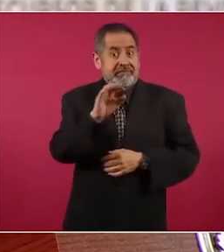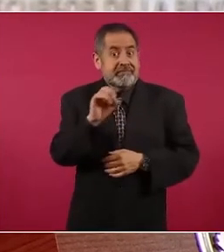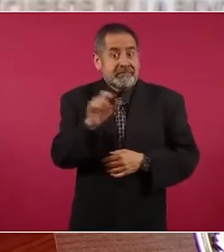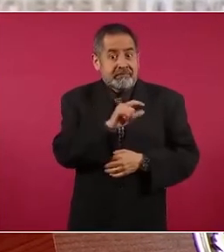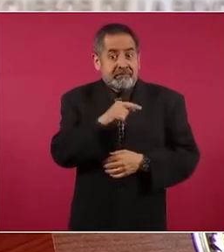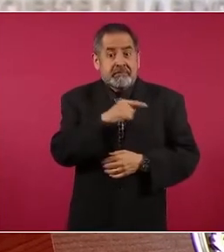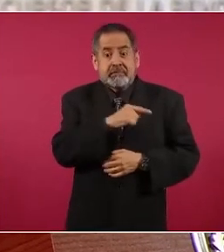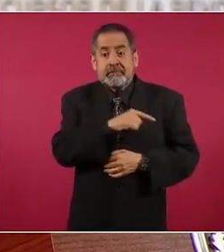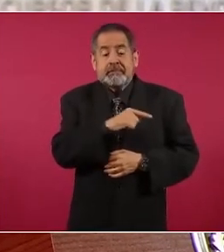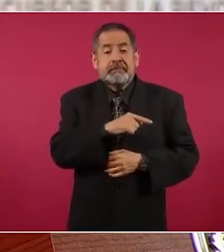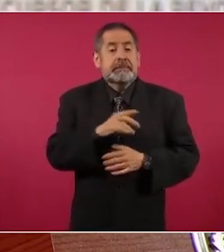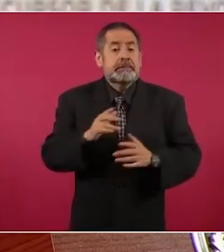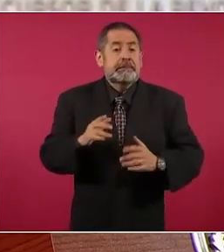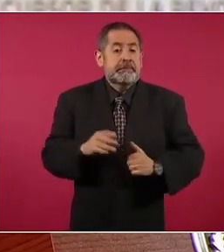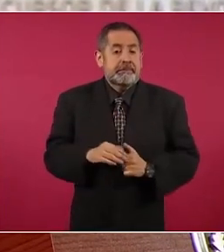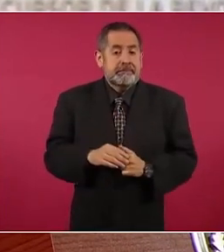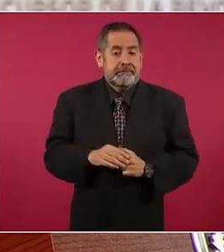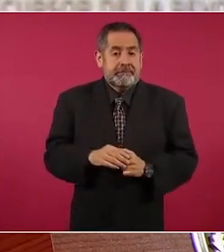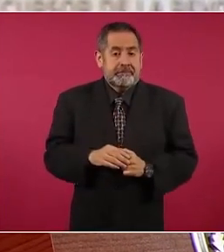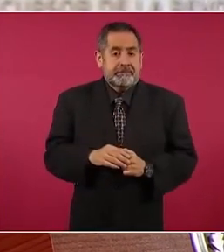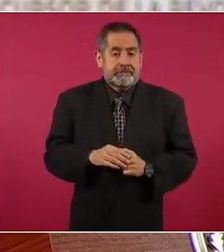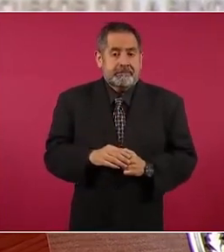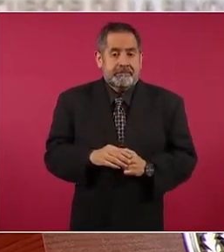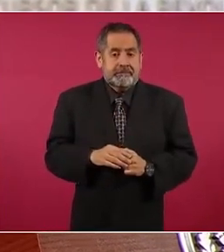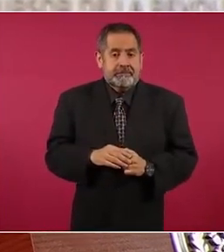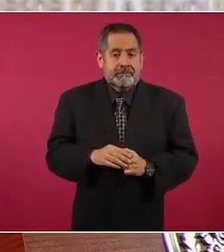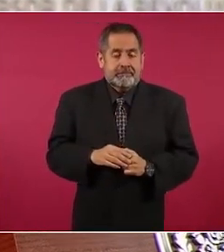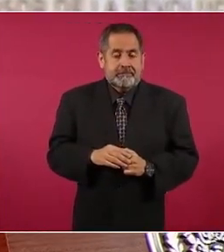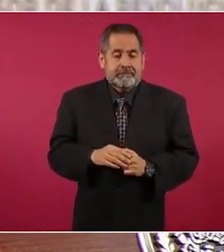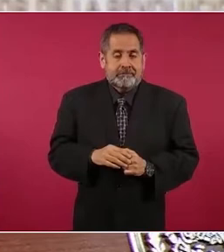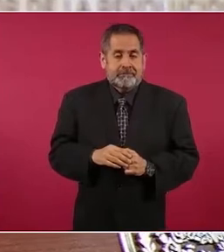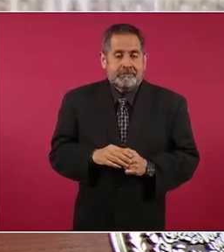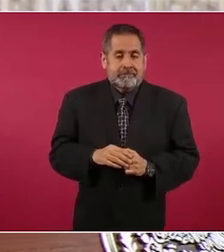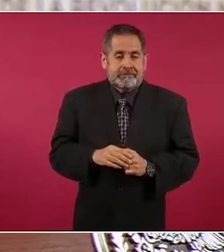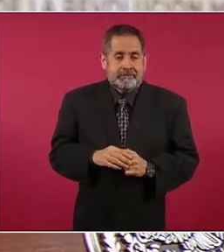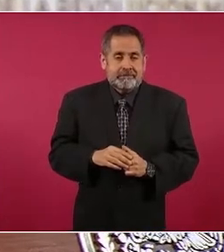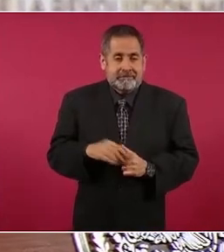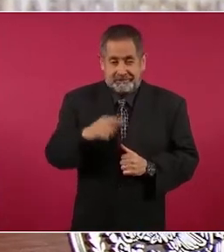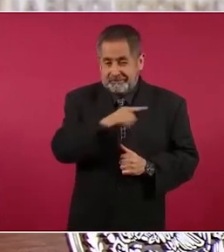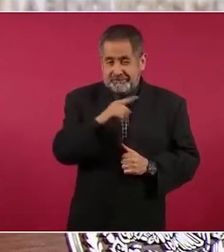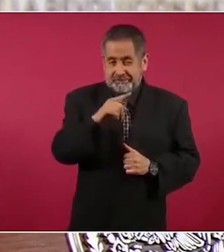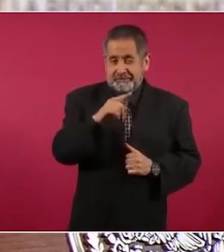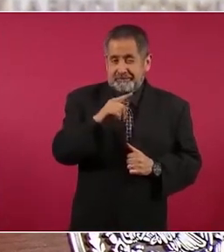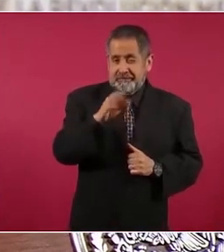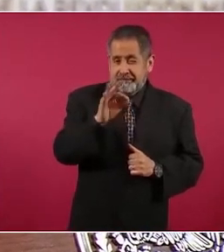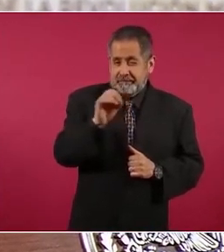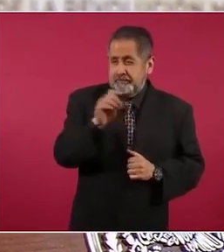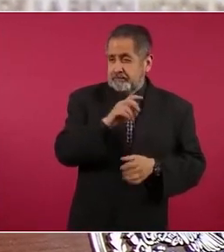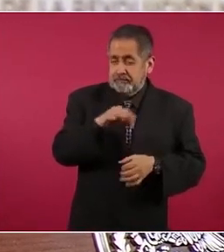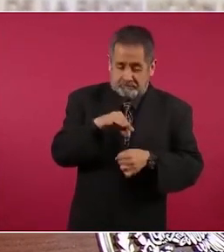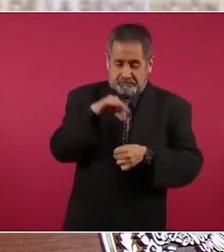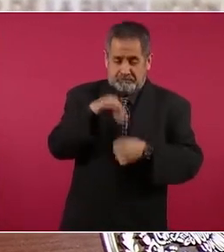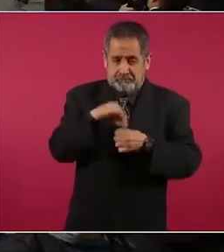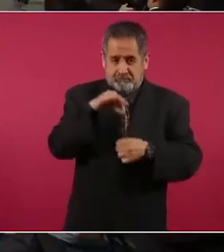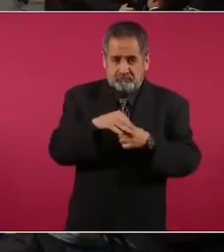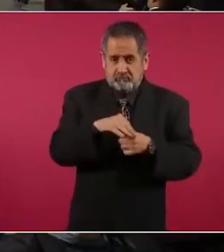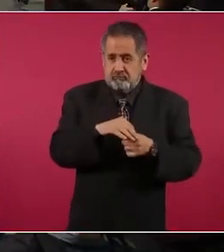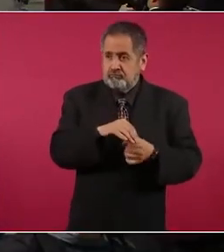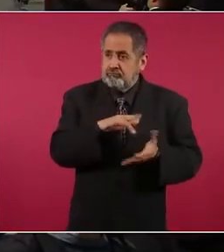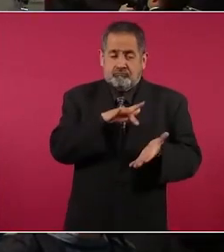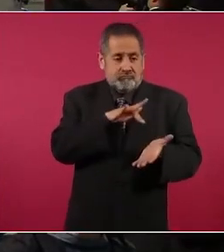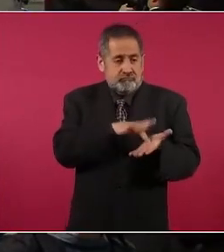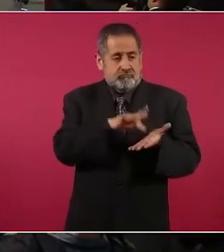en vez de votar o apoyar